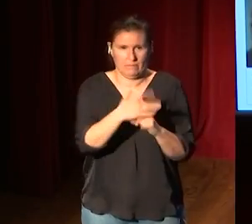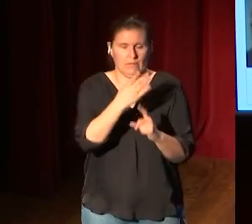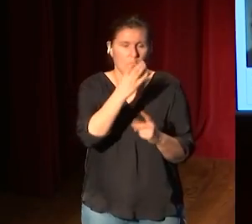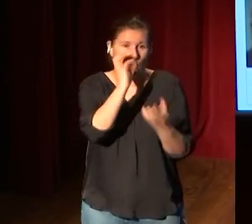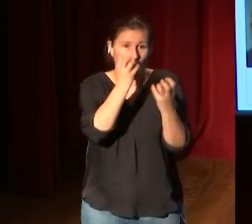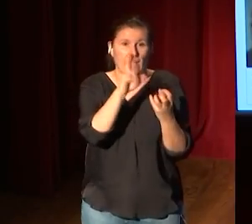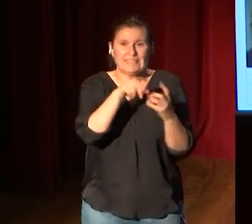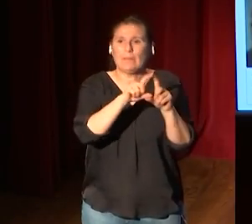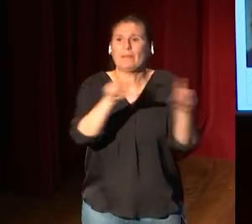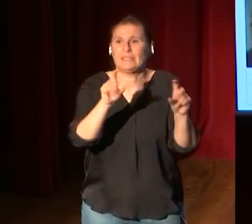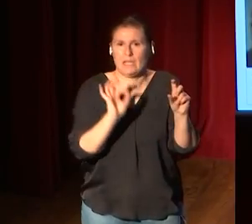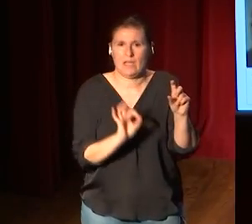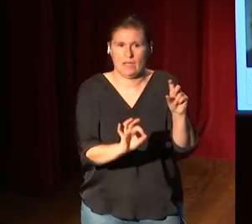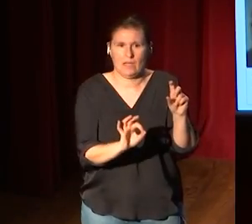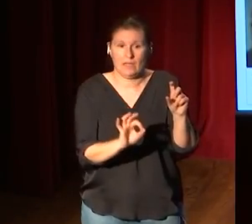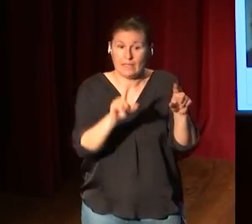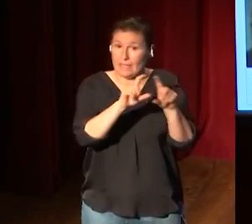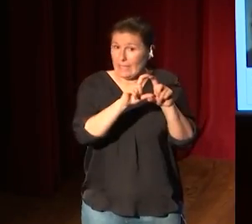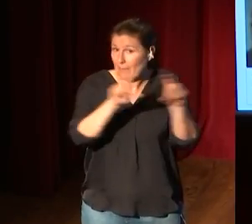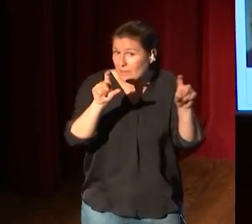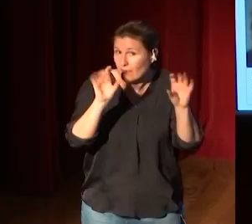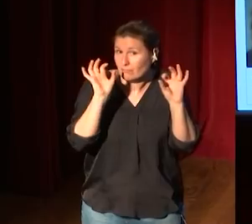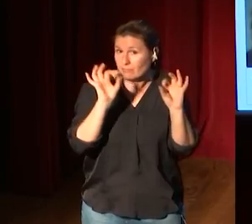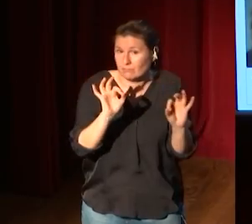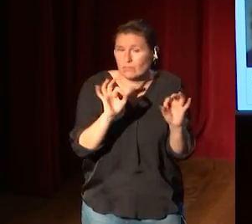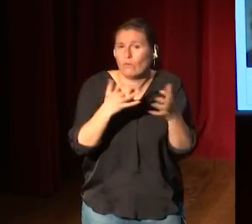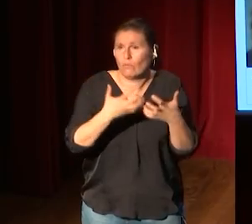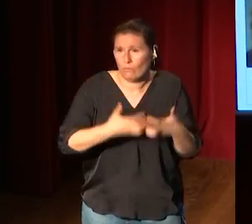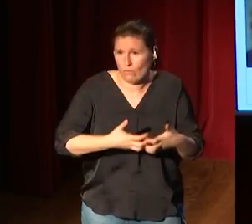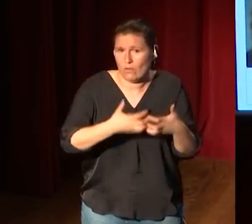es una empresa y que la empresa como tal funciona